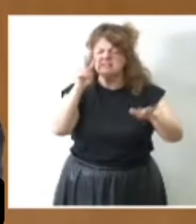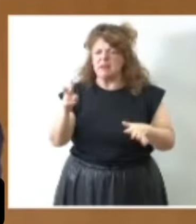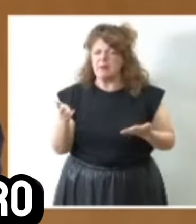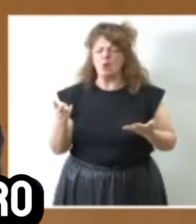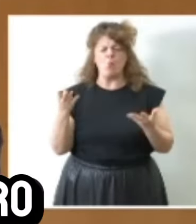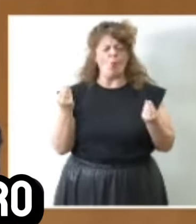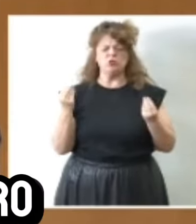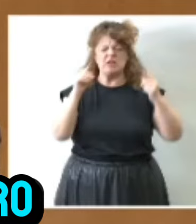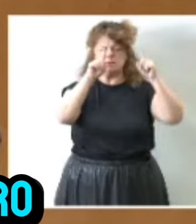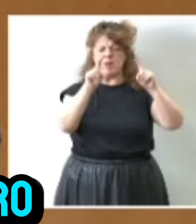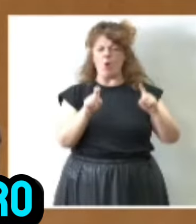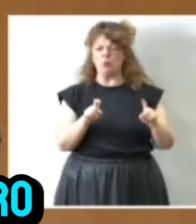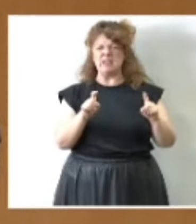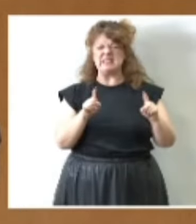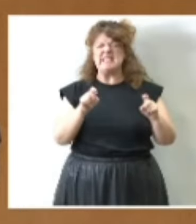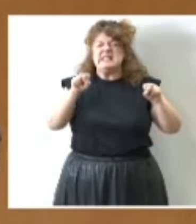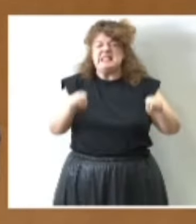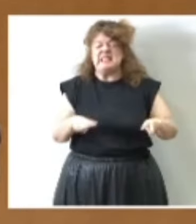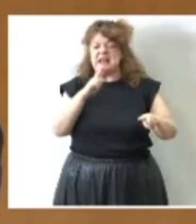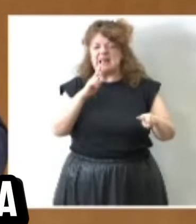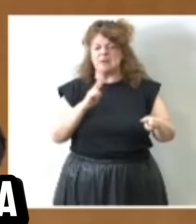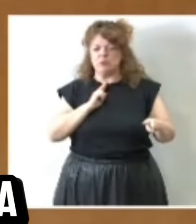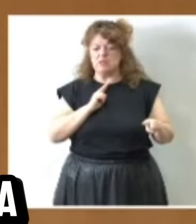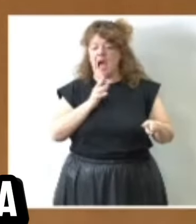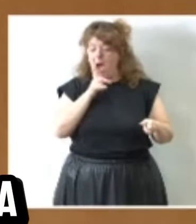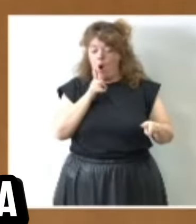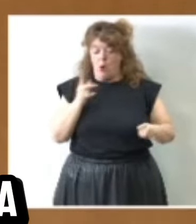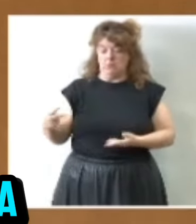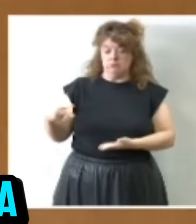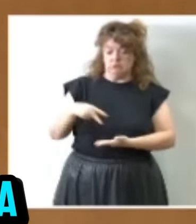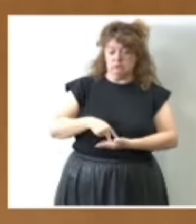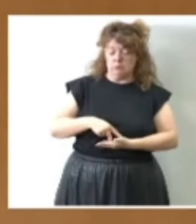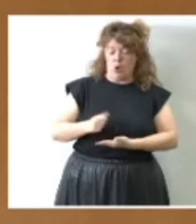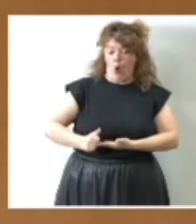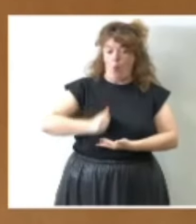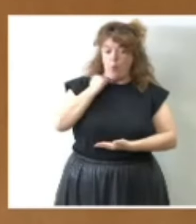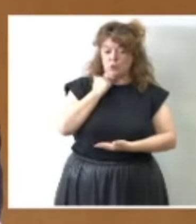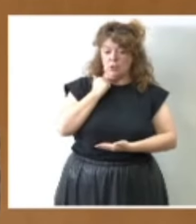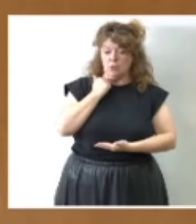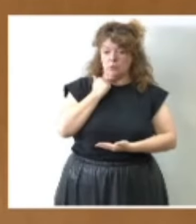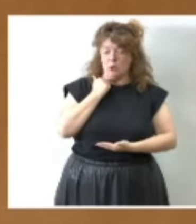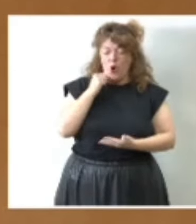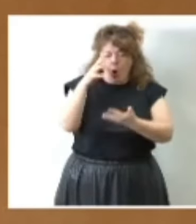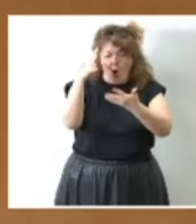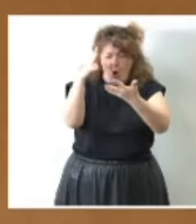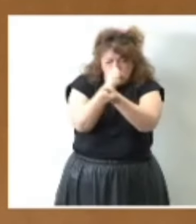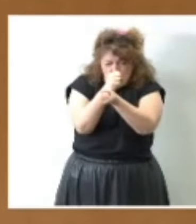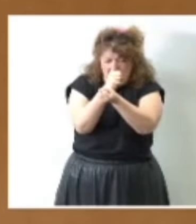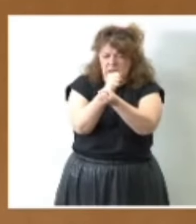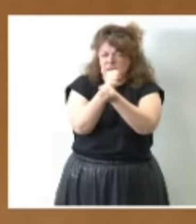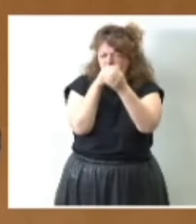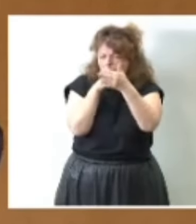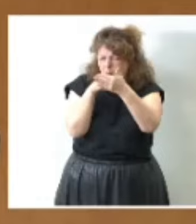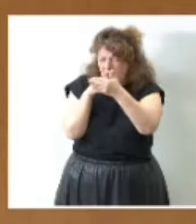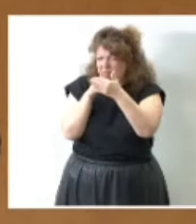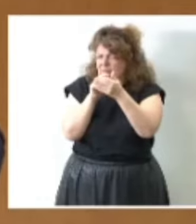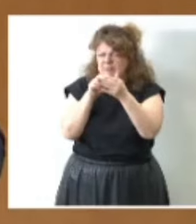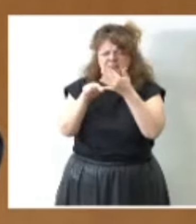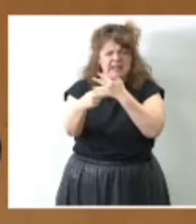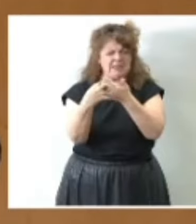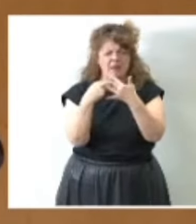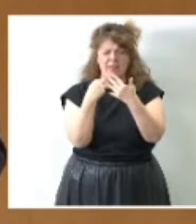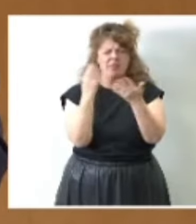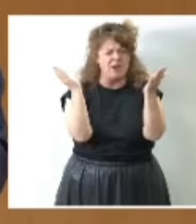preguntas sin respuesta señor Ministro ahora tiene una buena oportunidad para que el oscurantismo la opacidad y la falta de transparencia